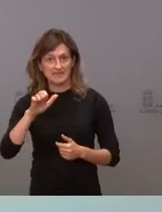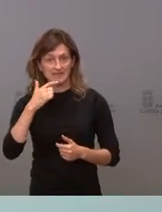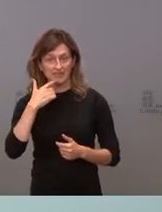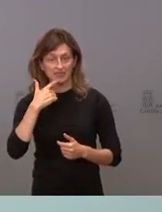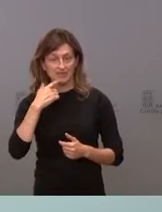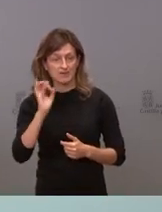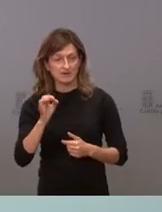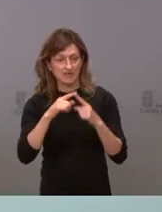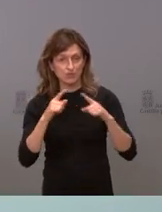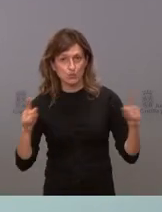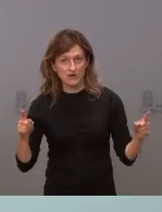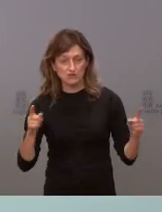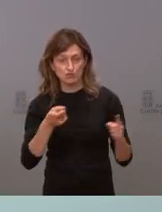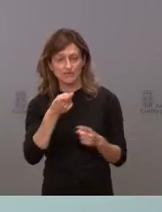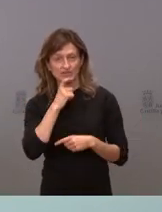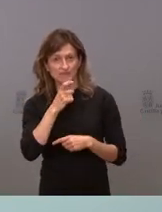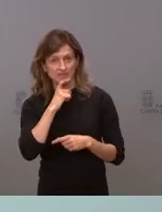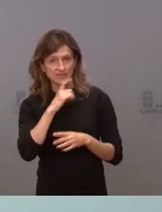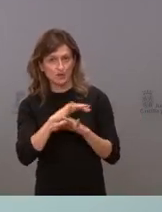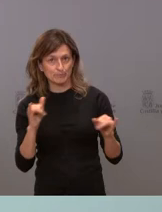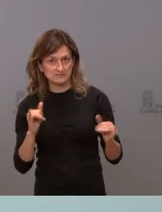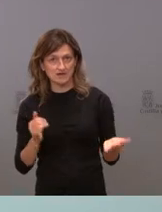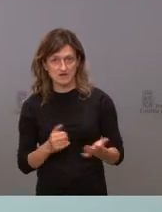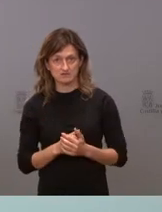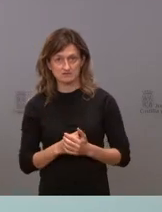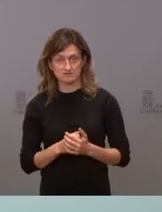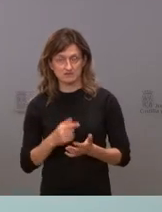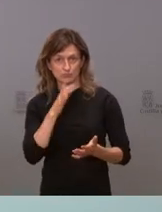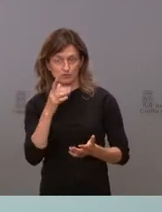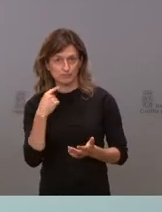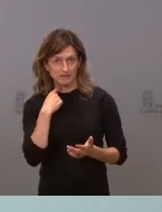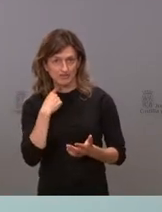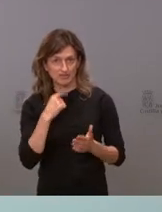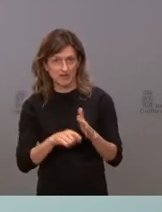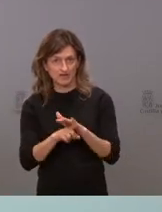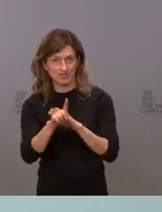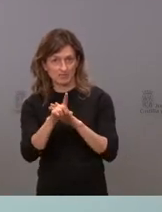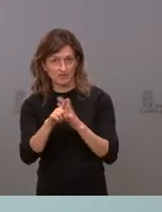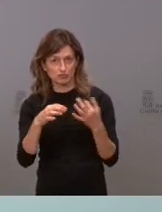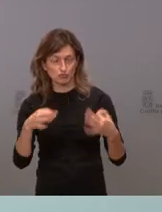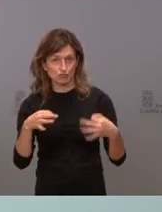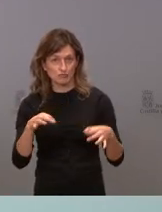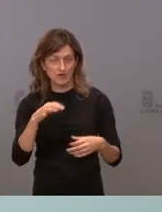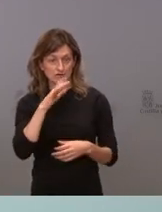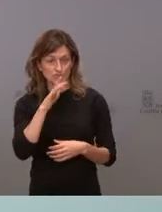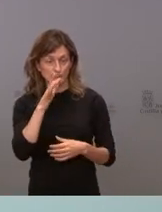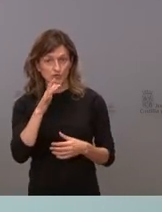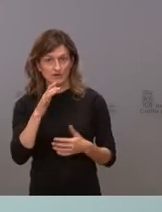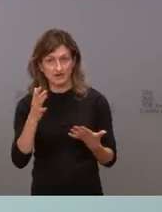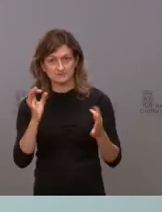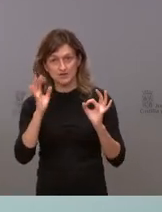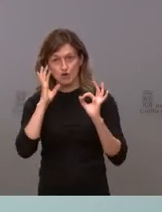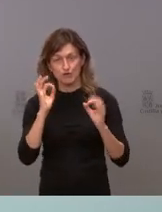verdad que en un año como este es difícil compensar la pérdida de crecimiento vegetativo, porque el incremento de funciones es